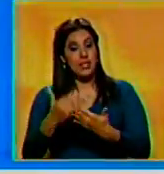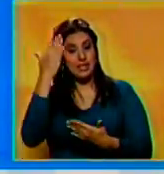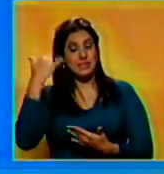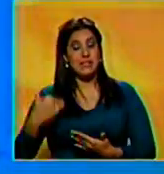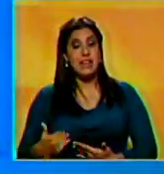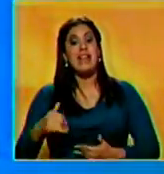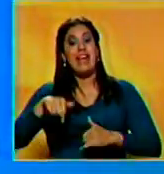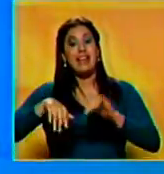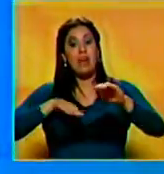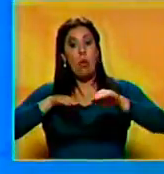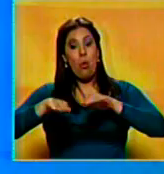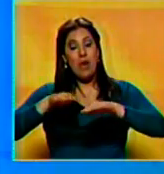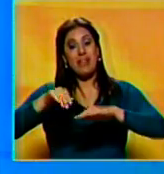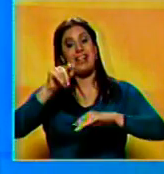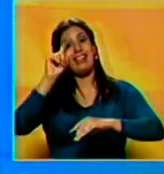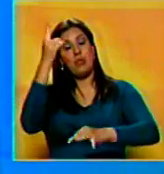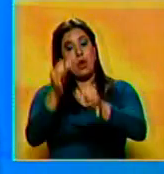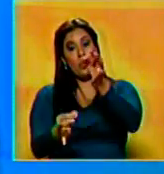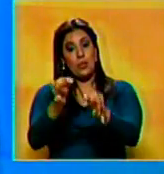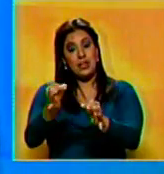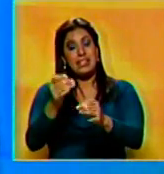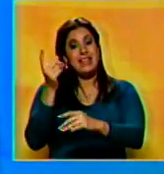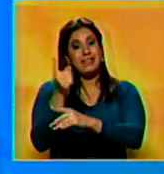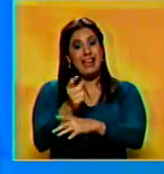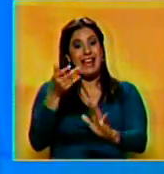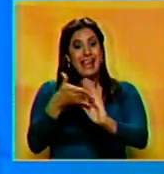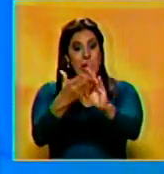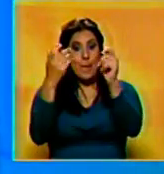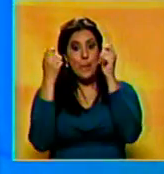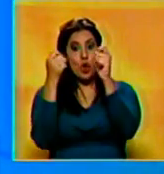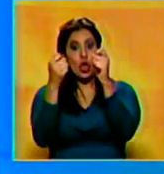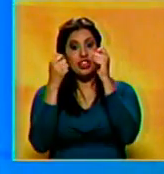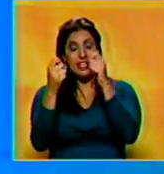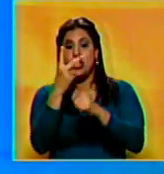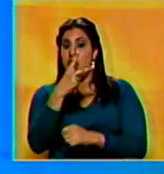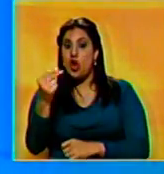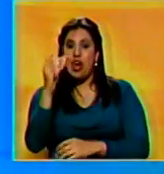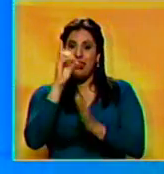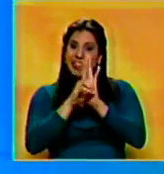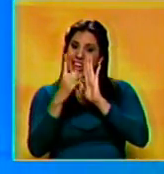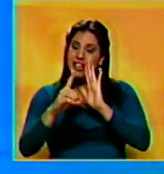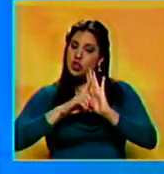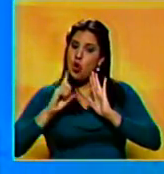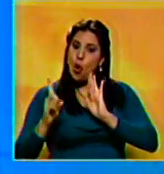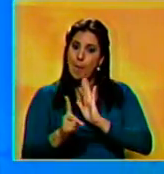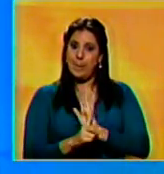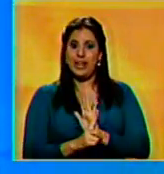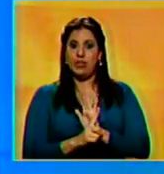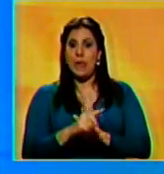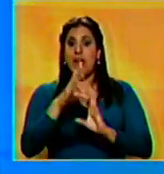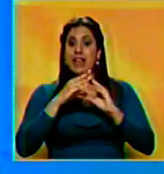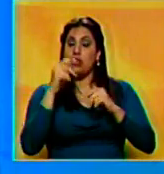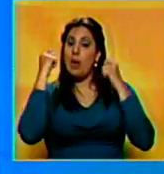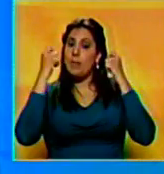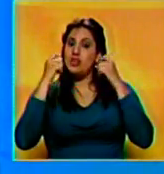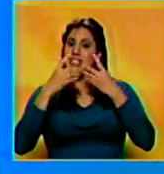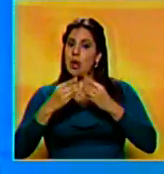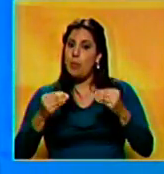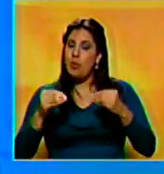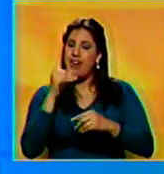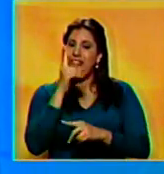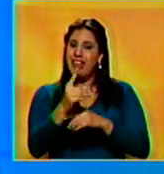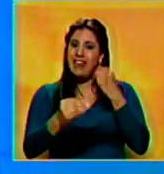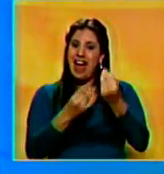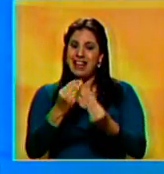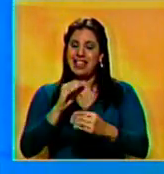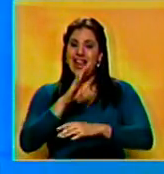Adriana. Este jueves el Tribunal Supremo de Justicia sentenció que manifestar no es un derecho absoluto y que toda protesta pública debe contar